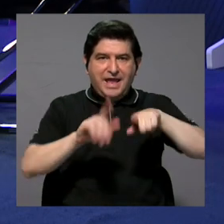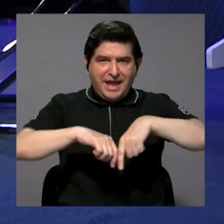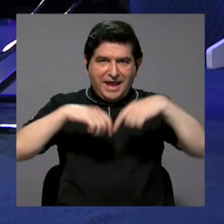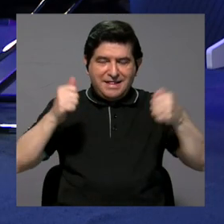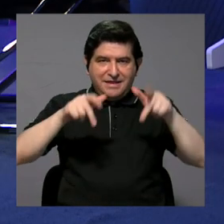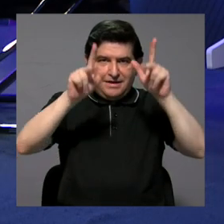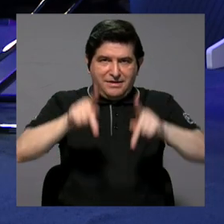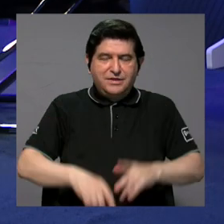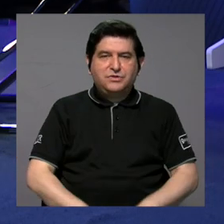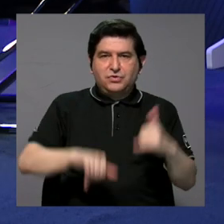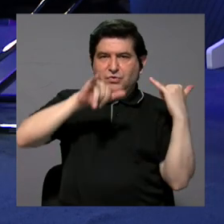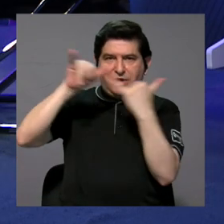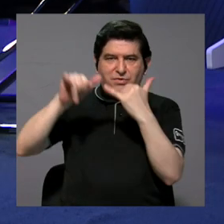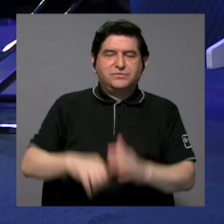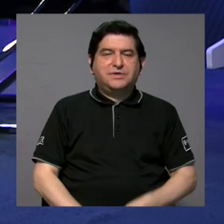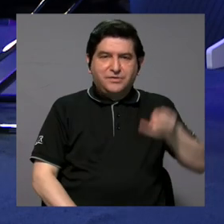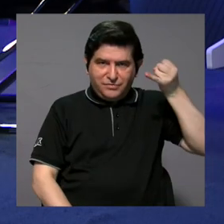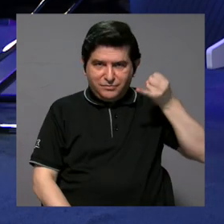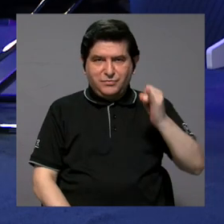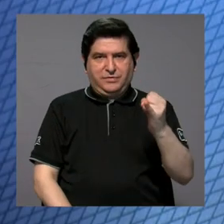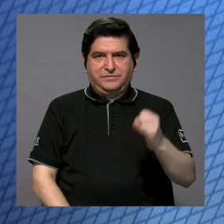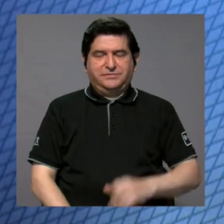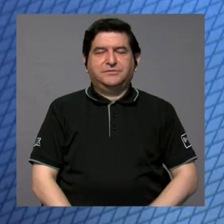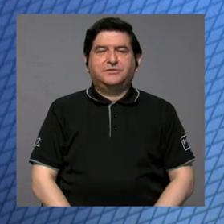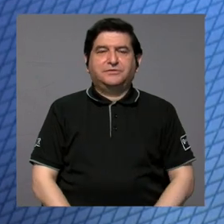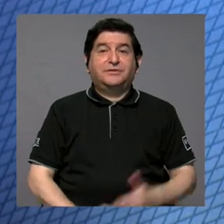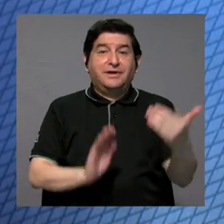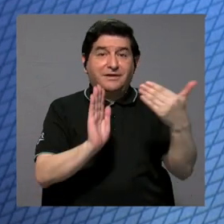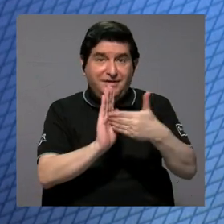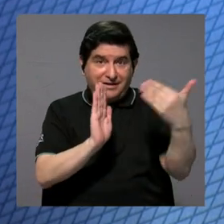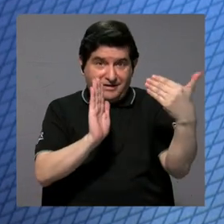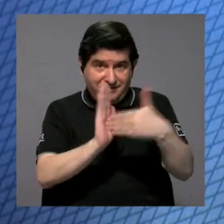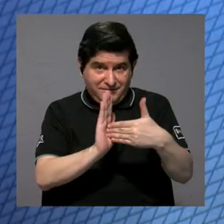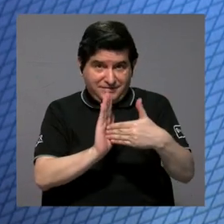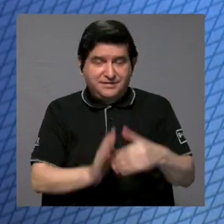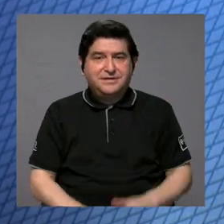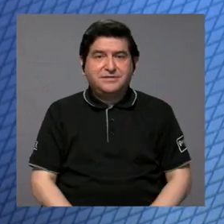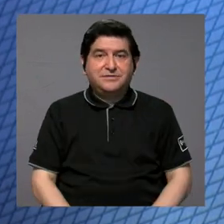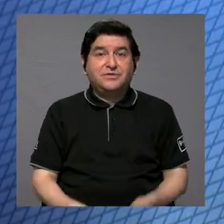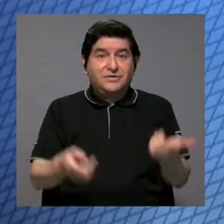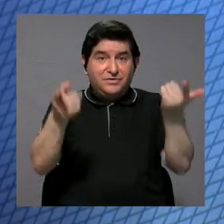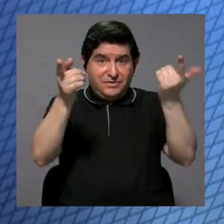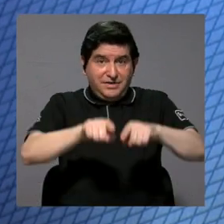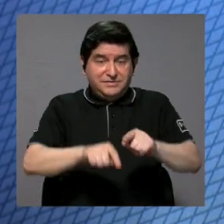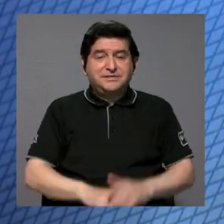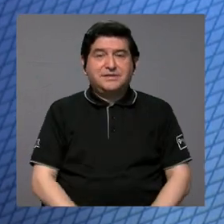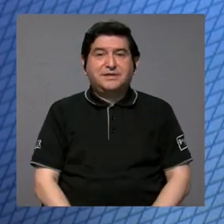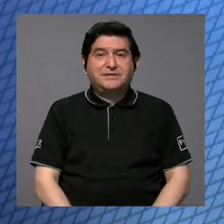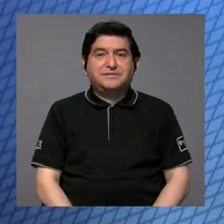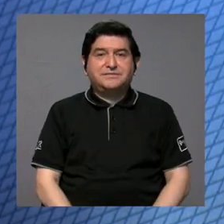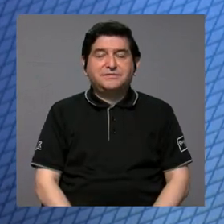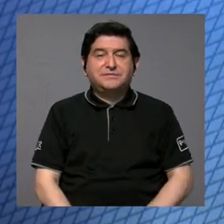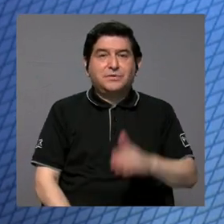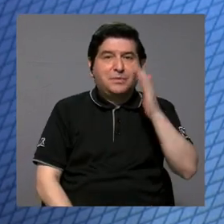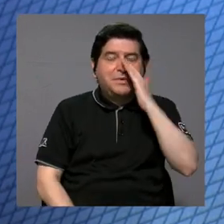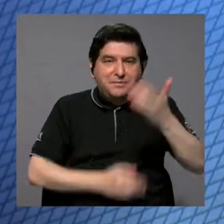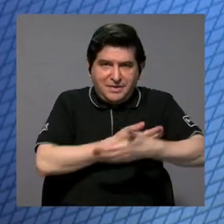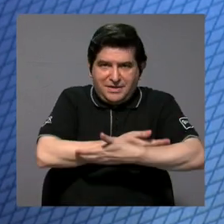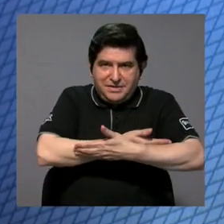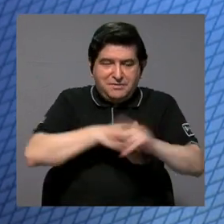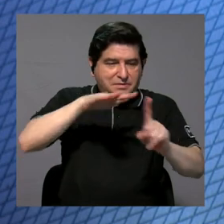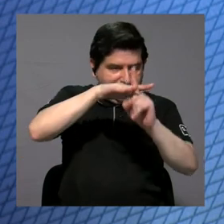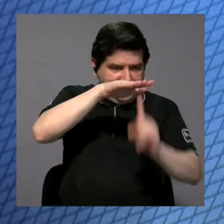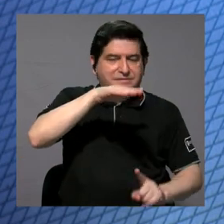esta persona está acusada de un delito de violación, ¿verdad?, en perjuicio de la mamá de la bebita